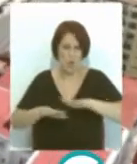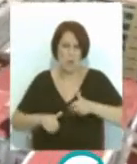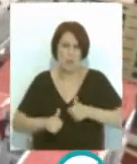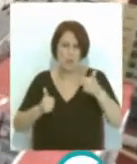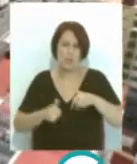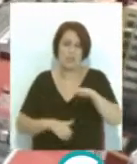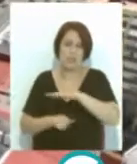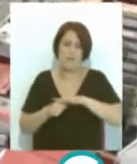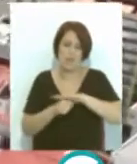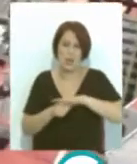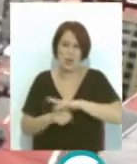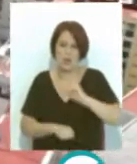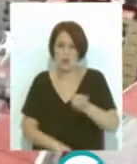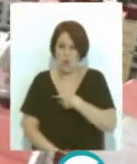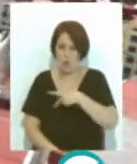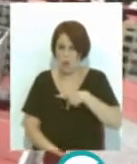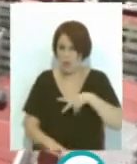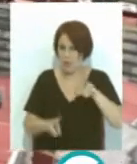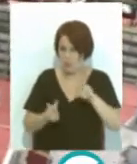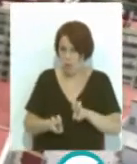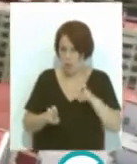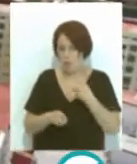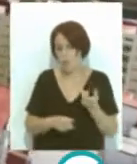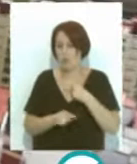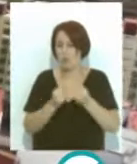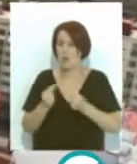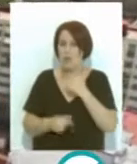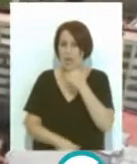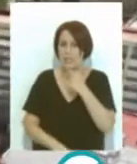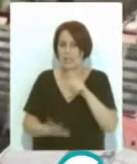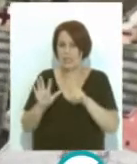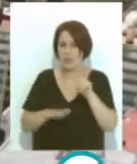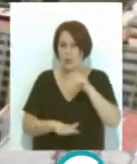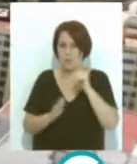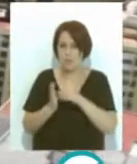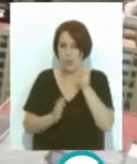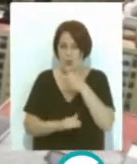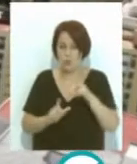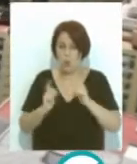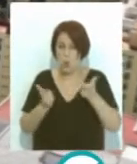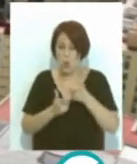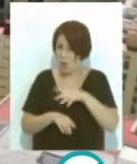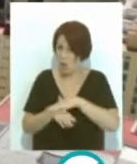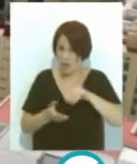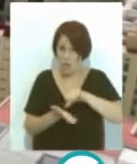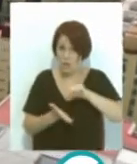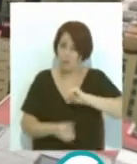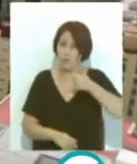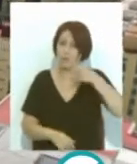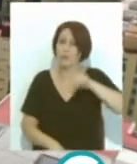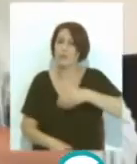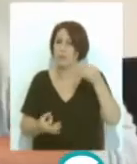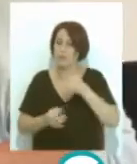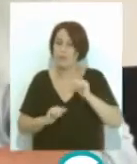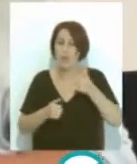en distintos barrios de puerta tierra con un presupuesto cercano a los 61.000 euros la junta de gobierno local ha aprobado también